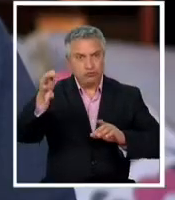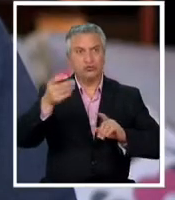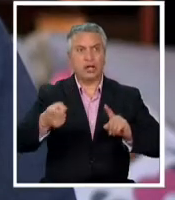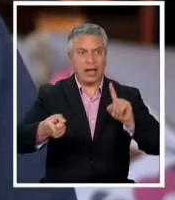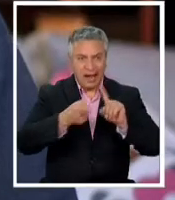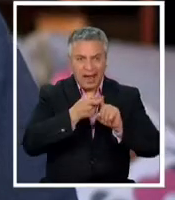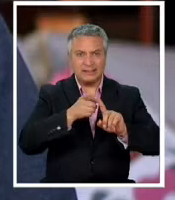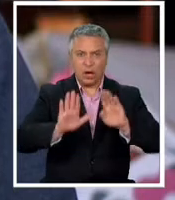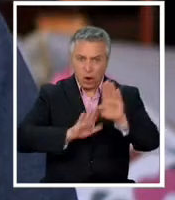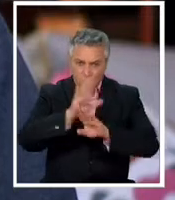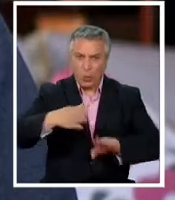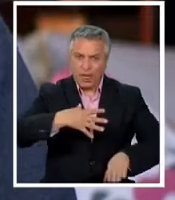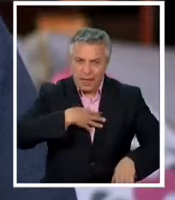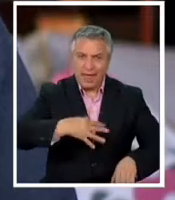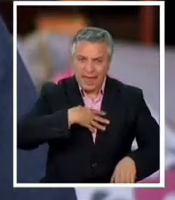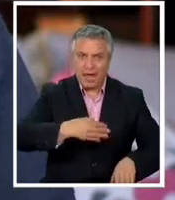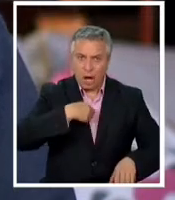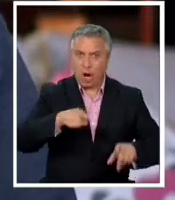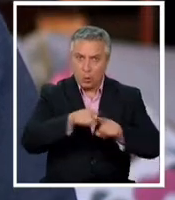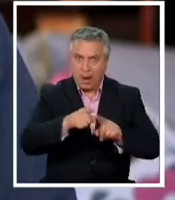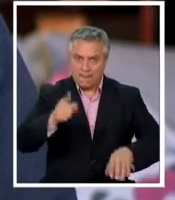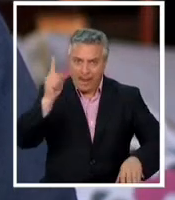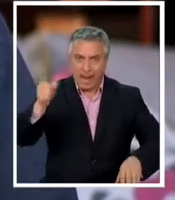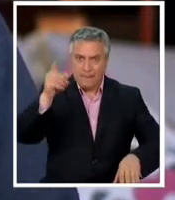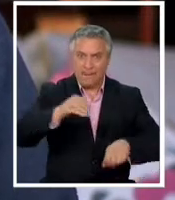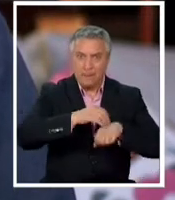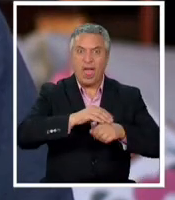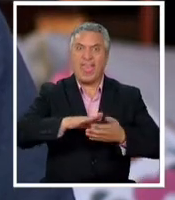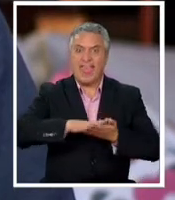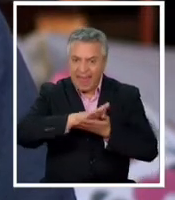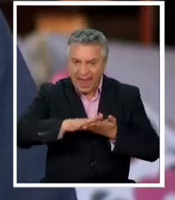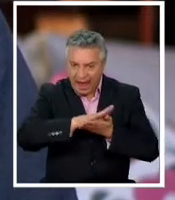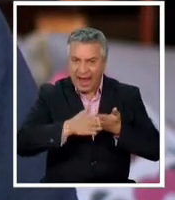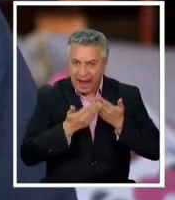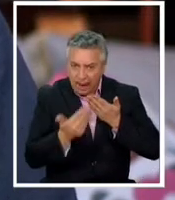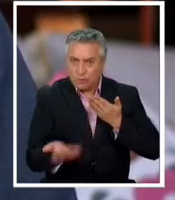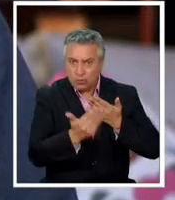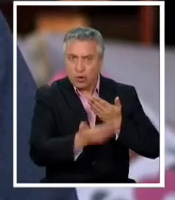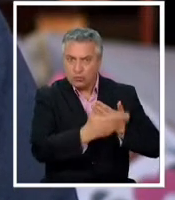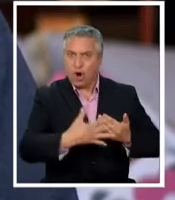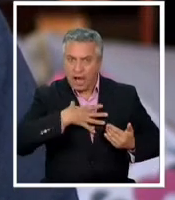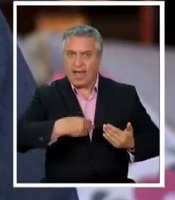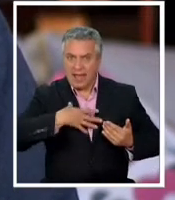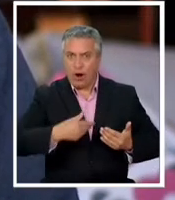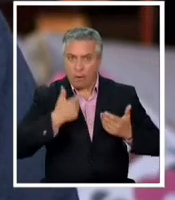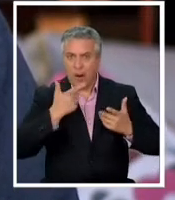a sus hijos Y me dieron un ejemplo Entonces sí Que se cuidaran mucho